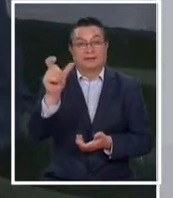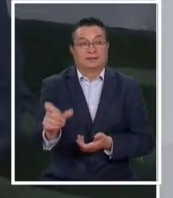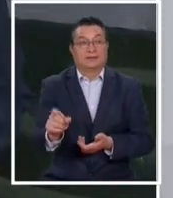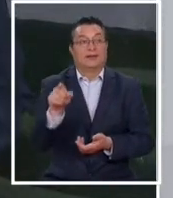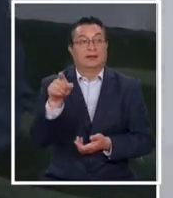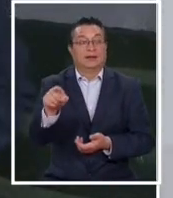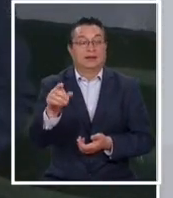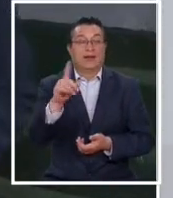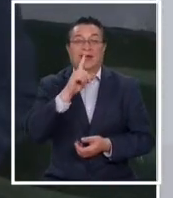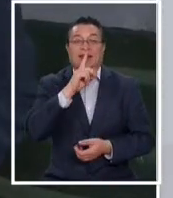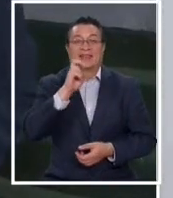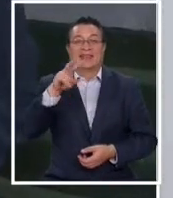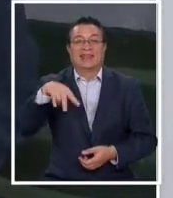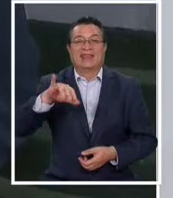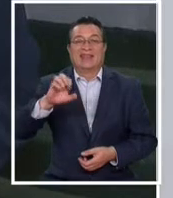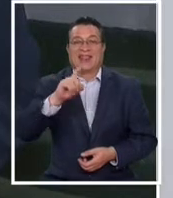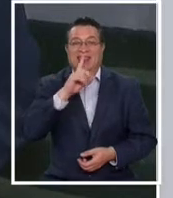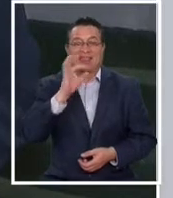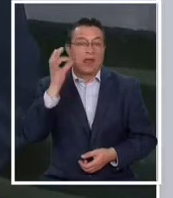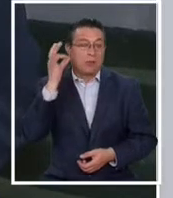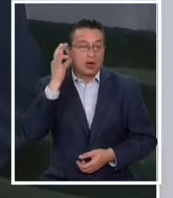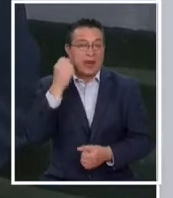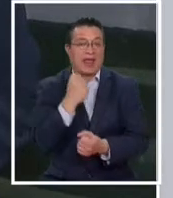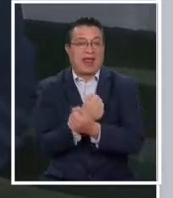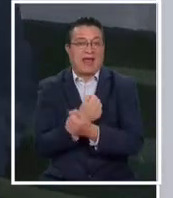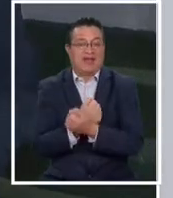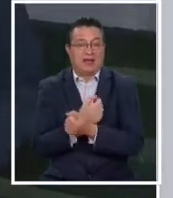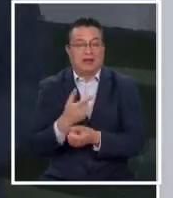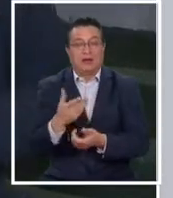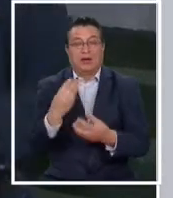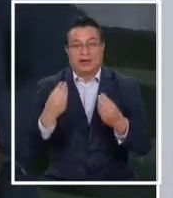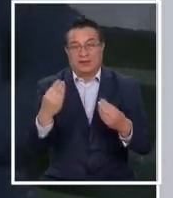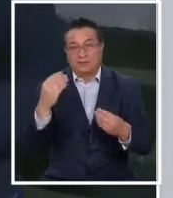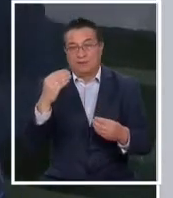la teniente de carabineros. Gracias Pamela, buenas noches.